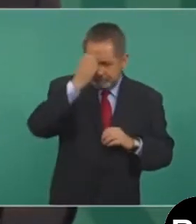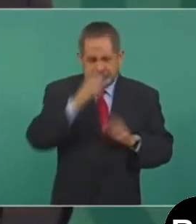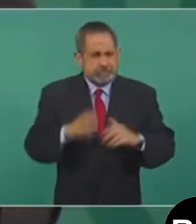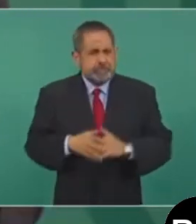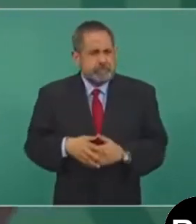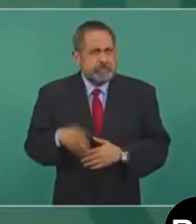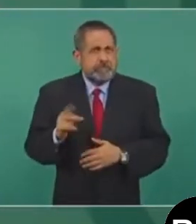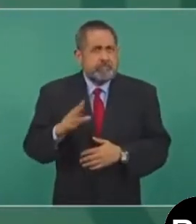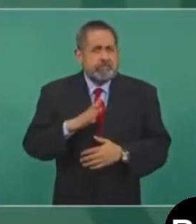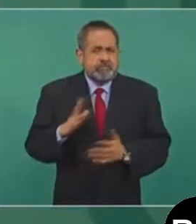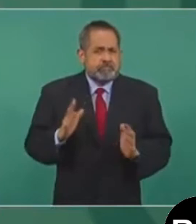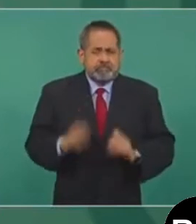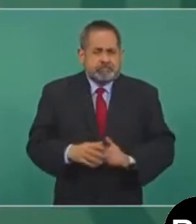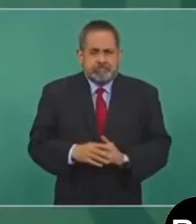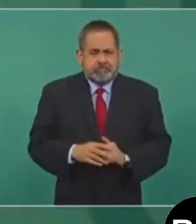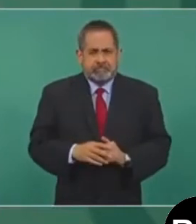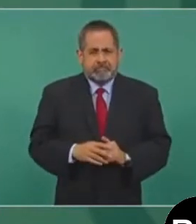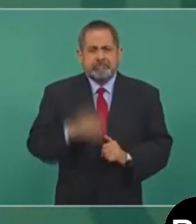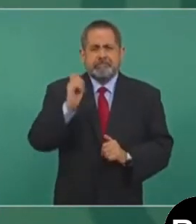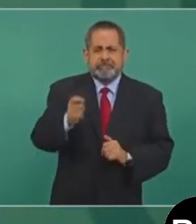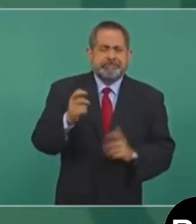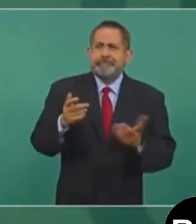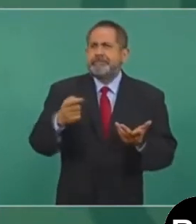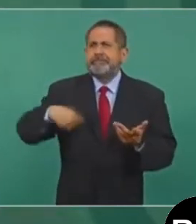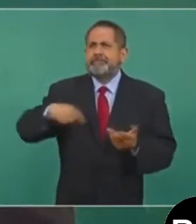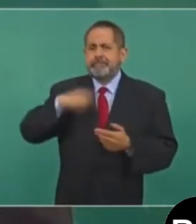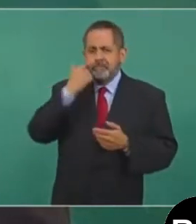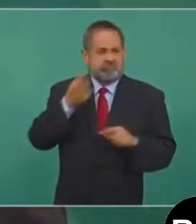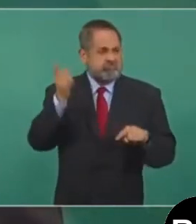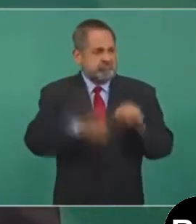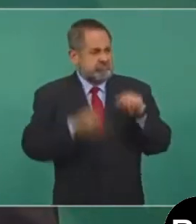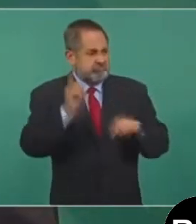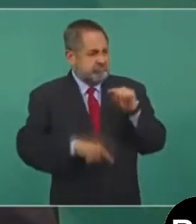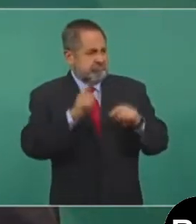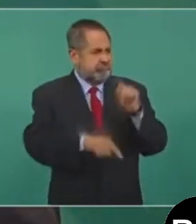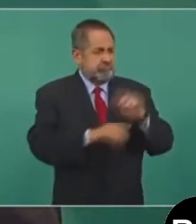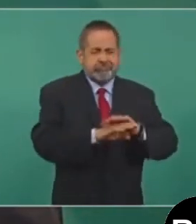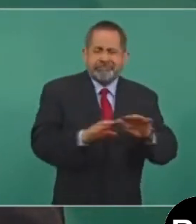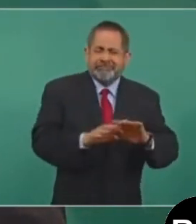no hay interés en retirar concesiones.